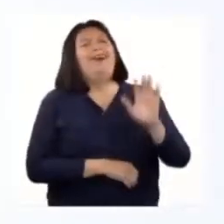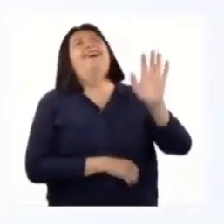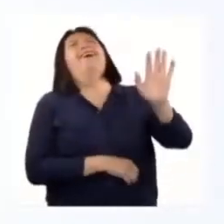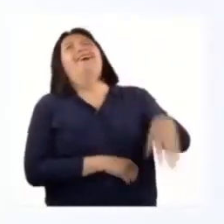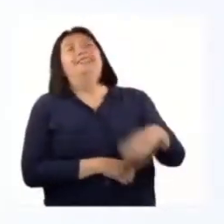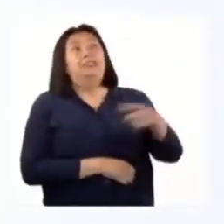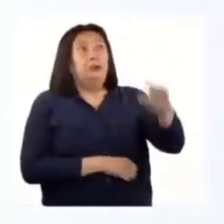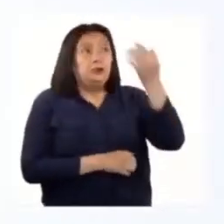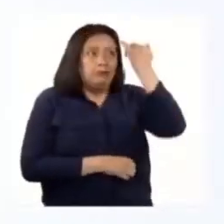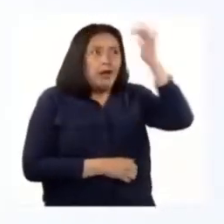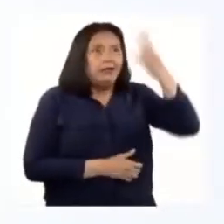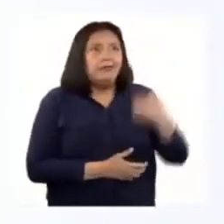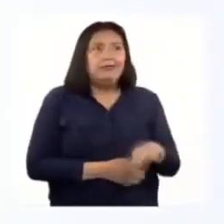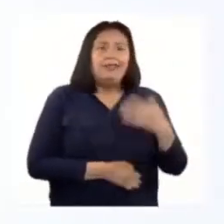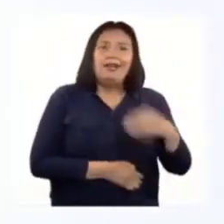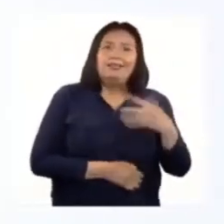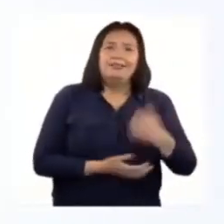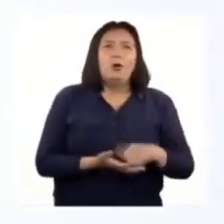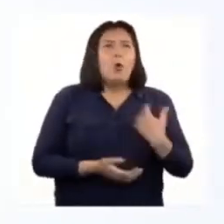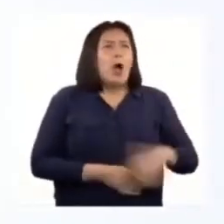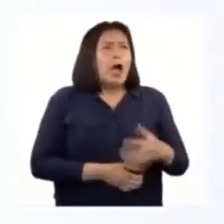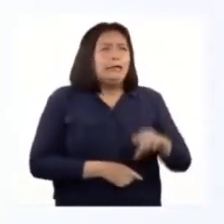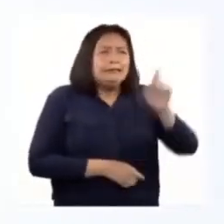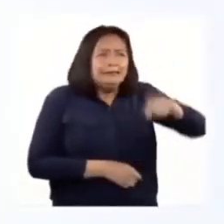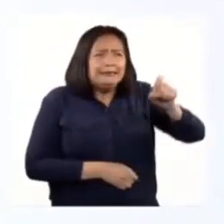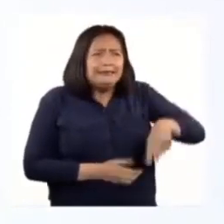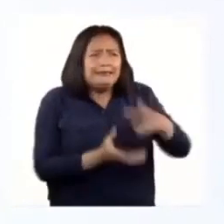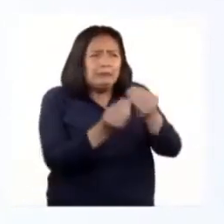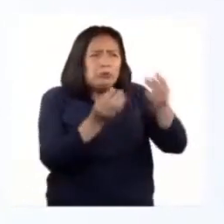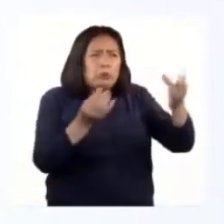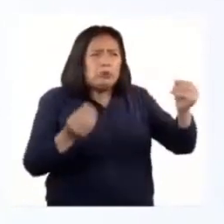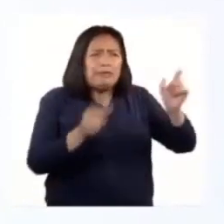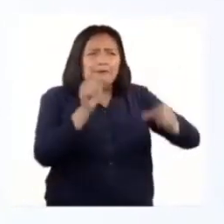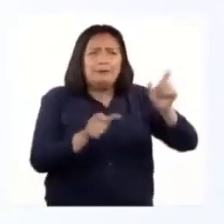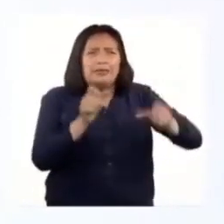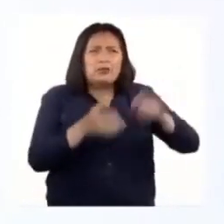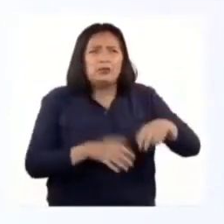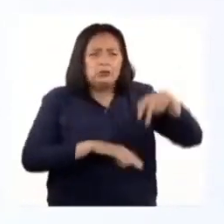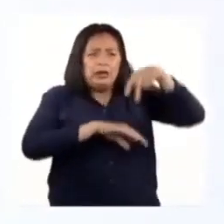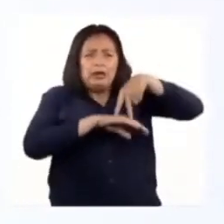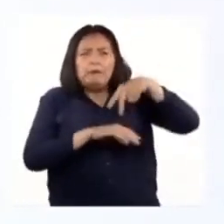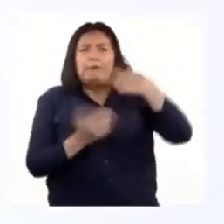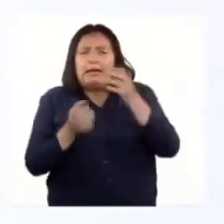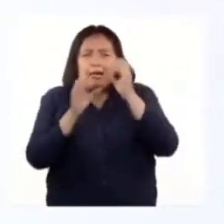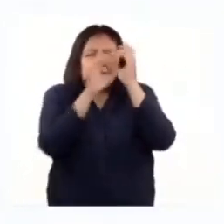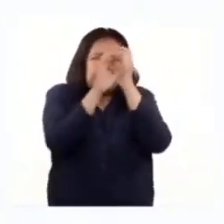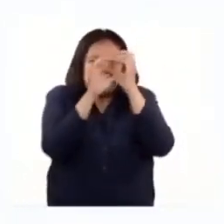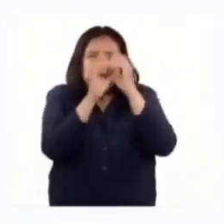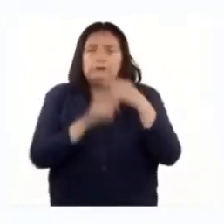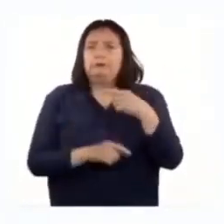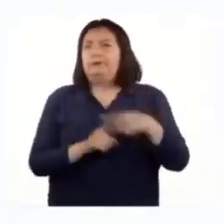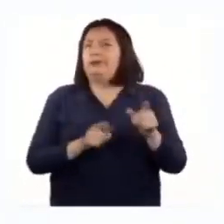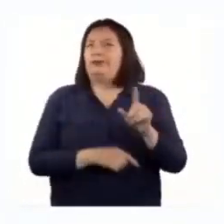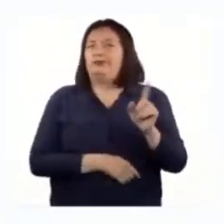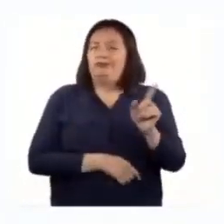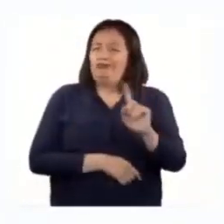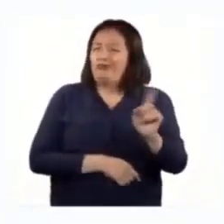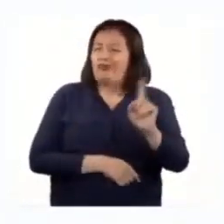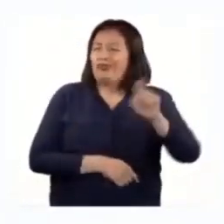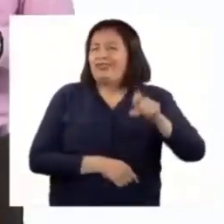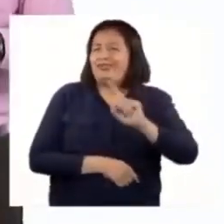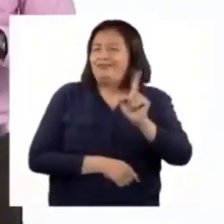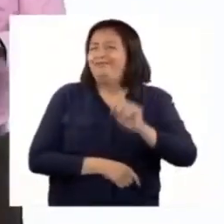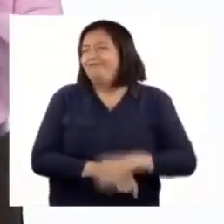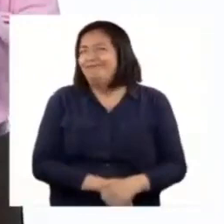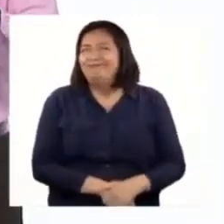imaginas si así fuera? Se necesitarían muchas personas paradas mirando. B. Pero eso no es